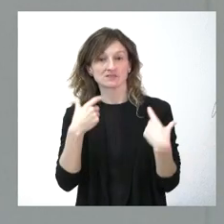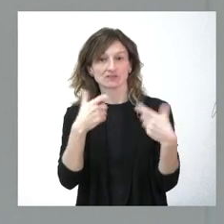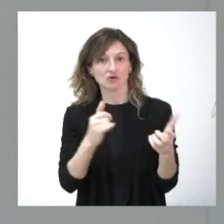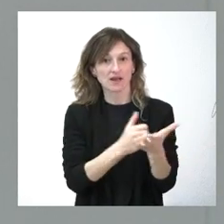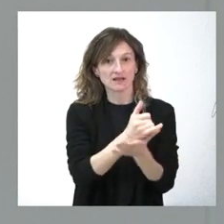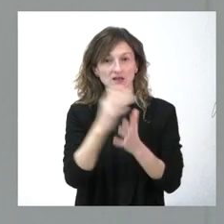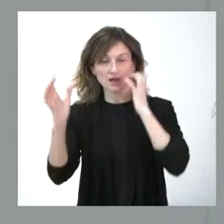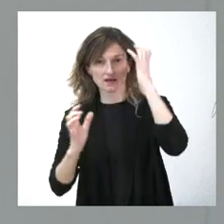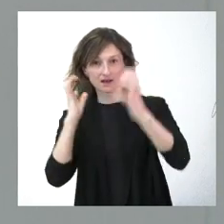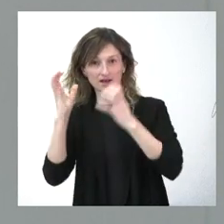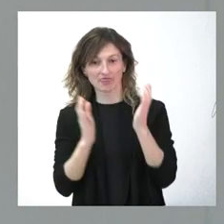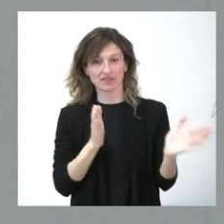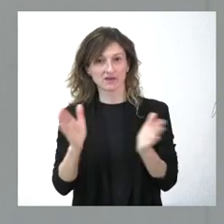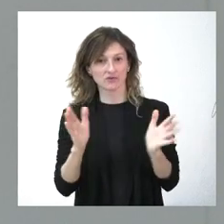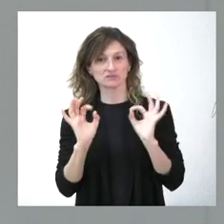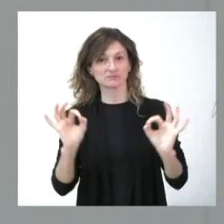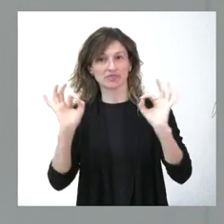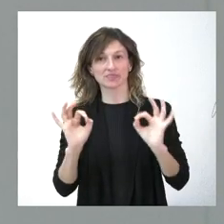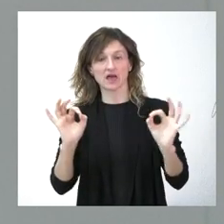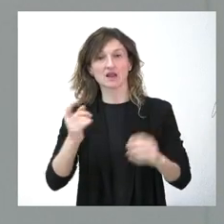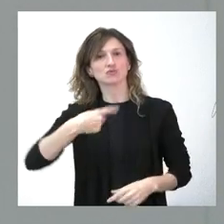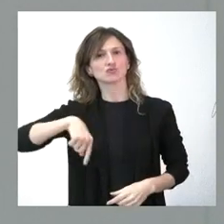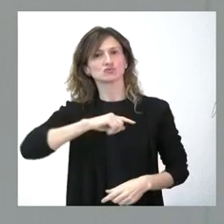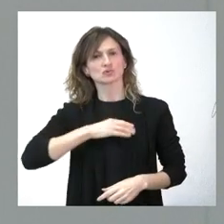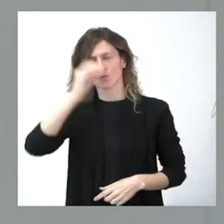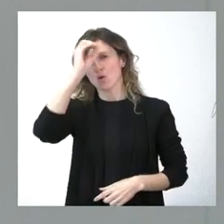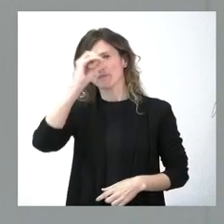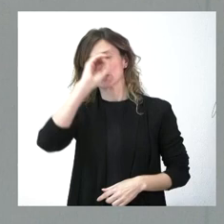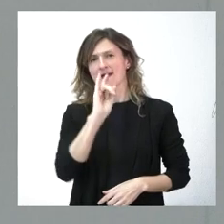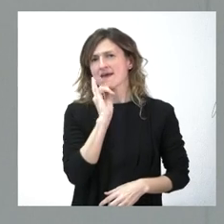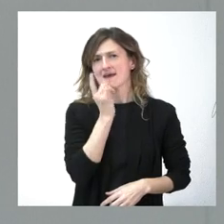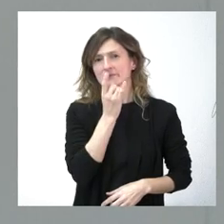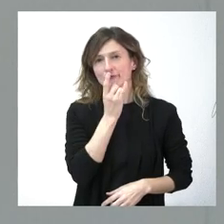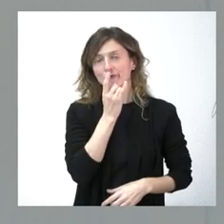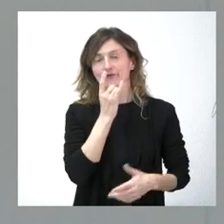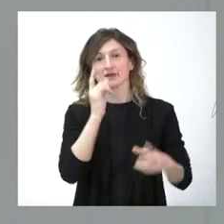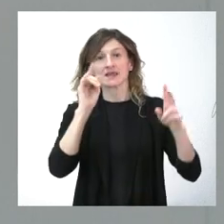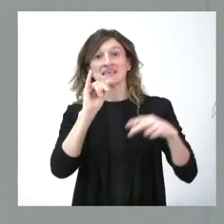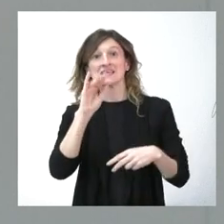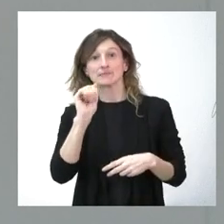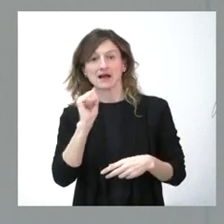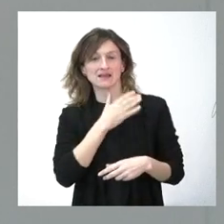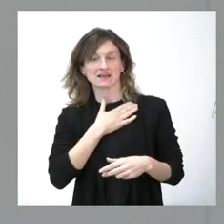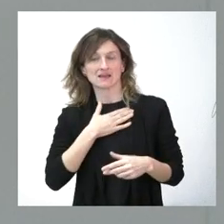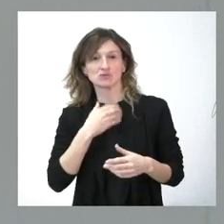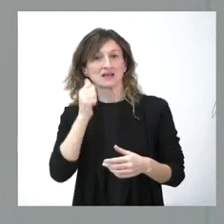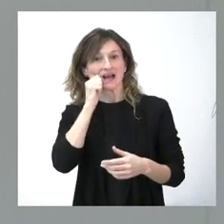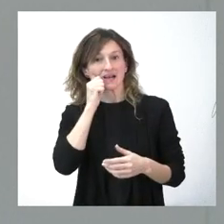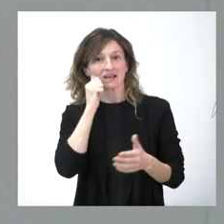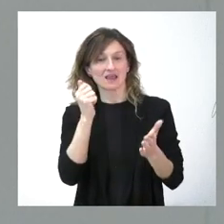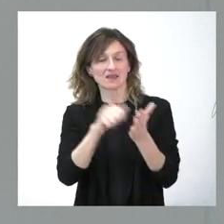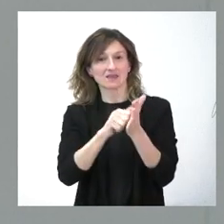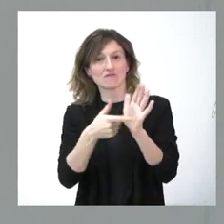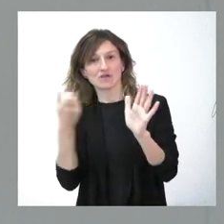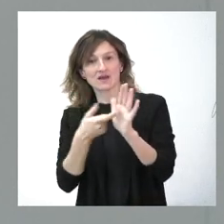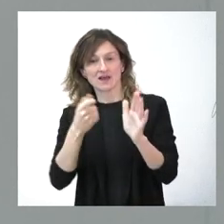sector ganadero de forma muy específica nosotros seguimos pensando que es un error no haber eliminado el IVA en la carne como si se ha hecho con otros